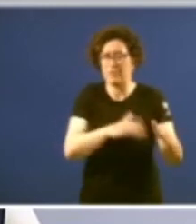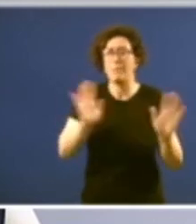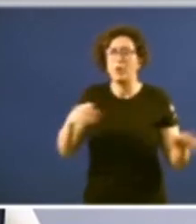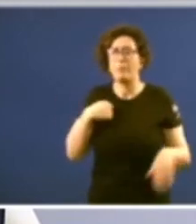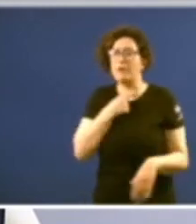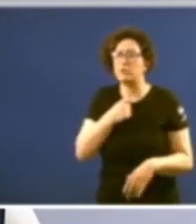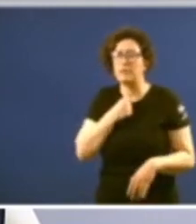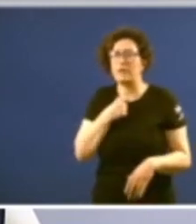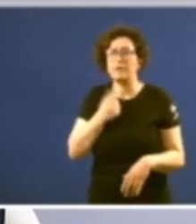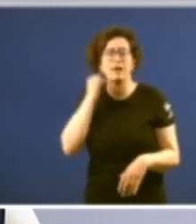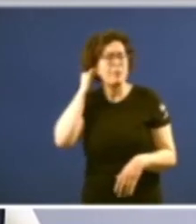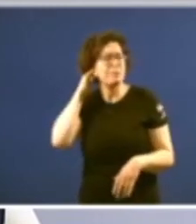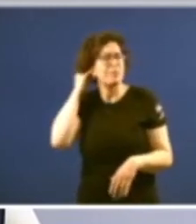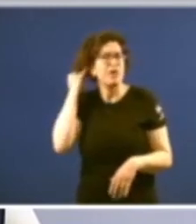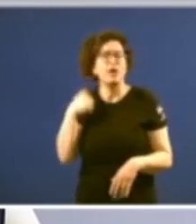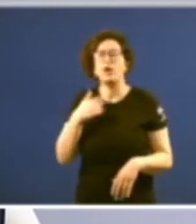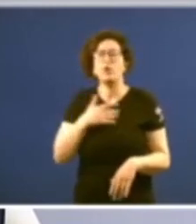gustaría non caer